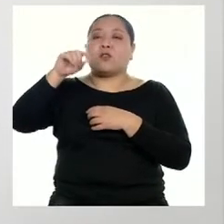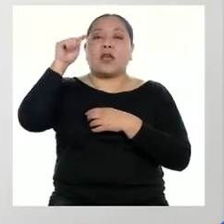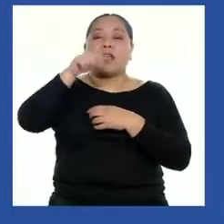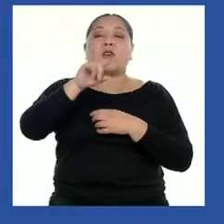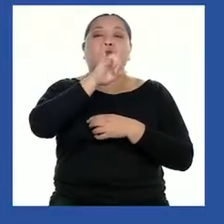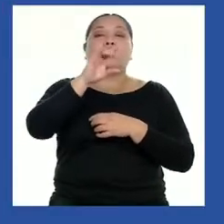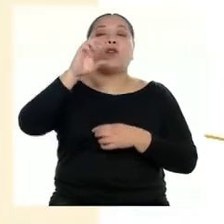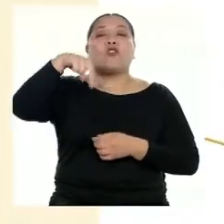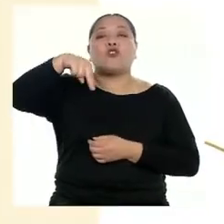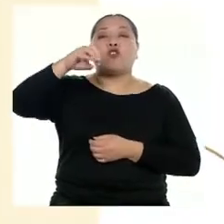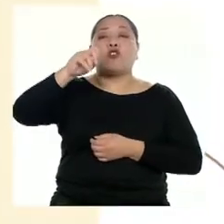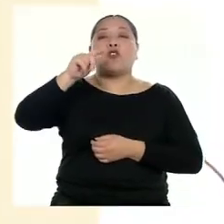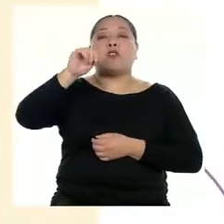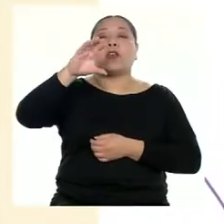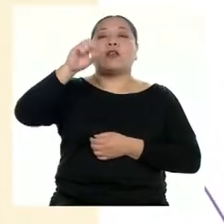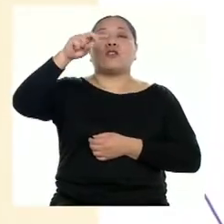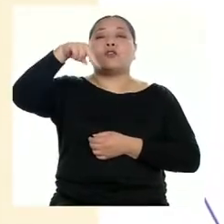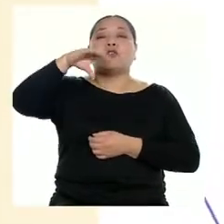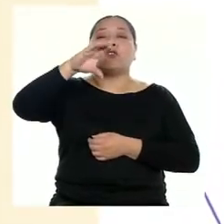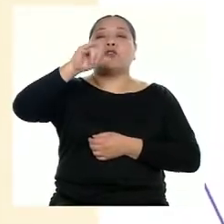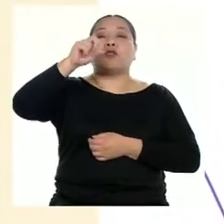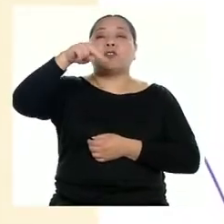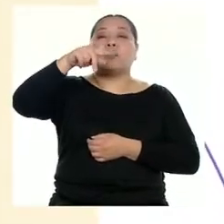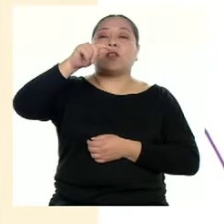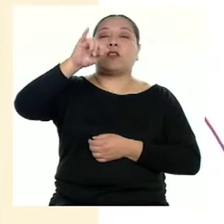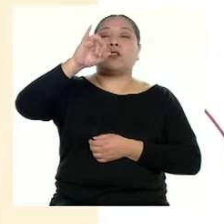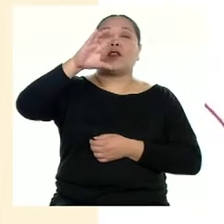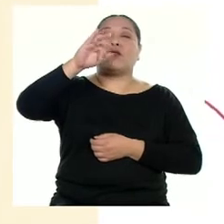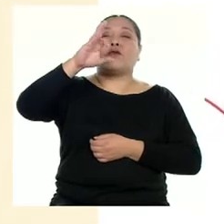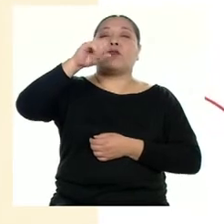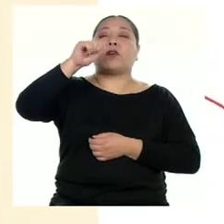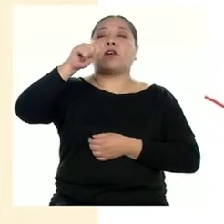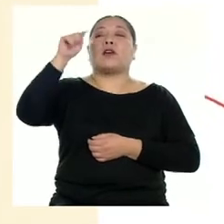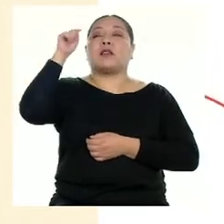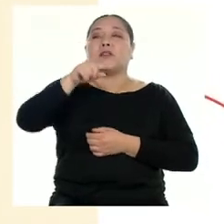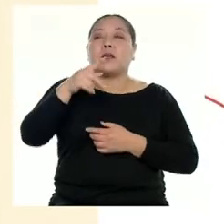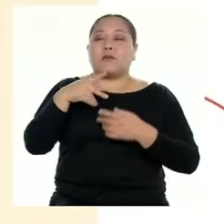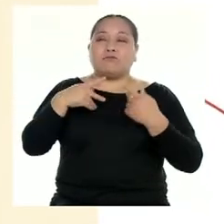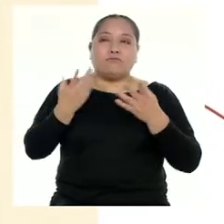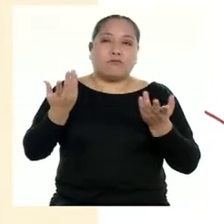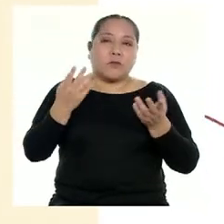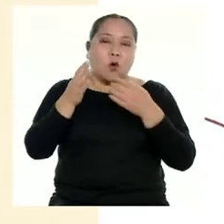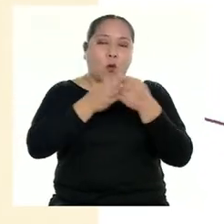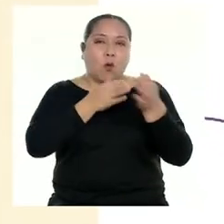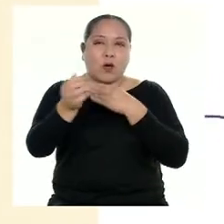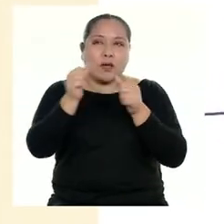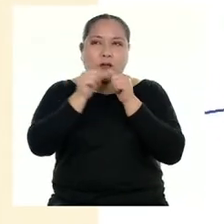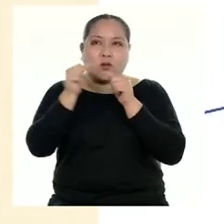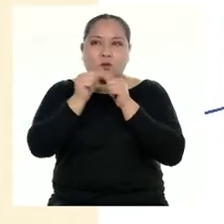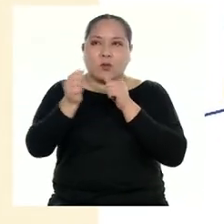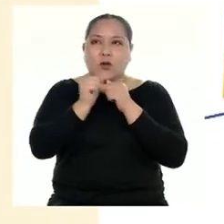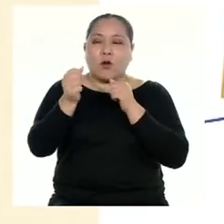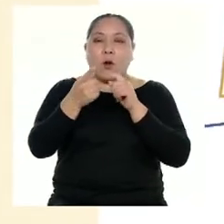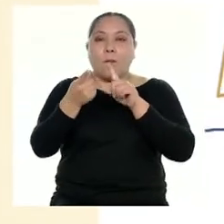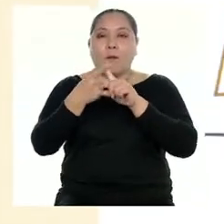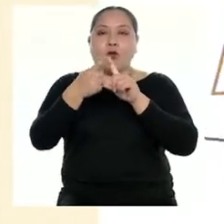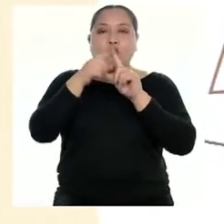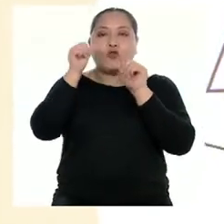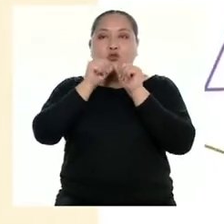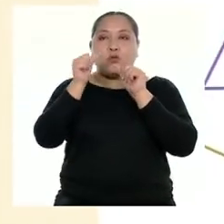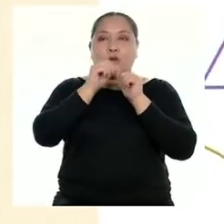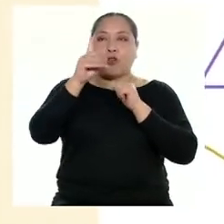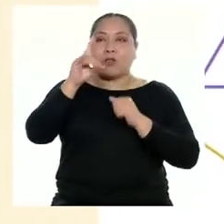científica. Esta es una expresión que permite escribir cualquier número como el producto de un número decimal,